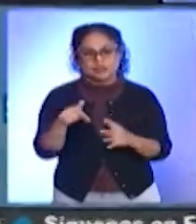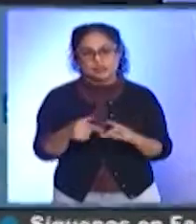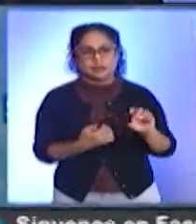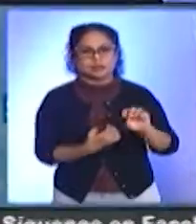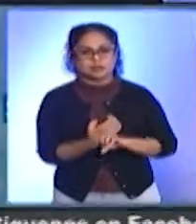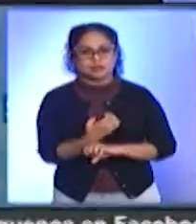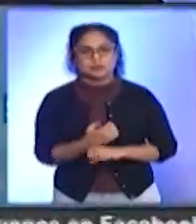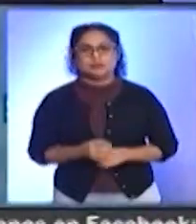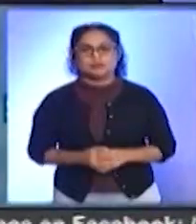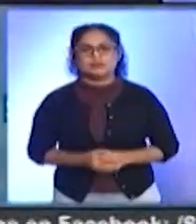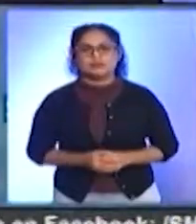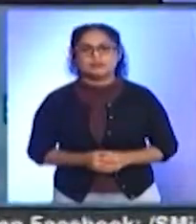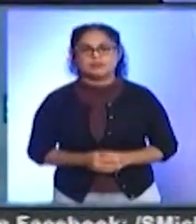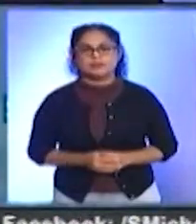los detalles.